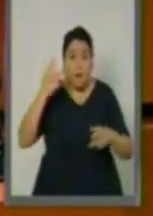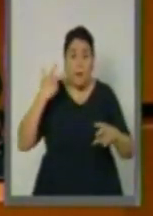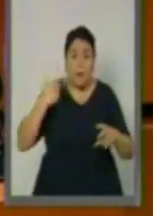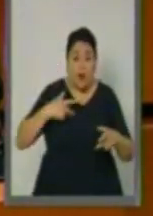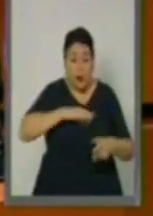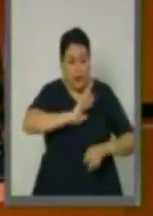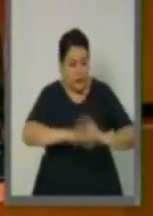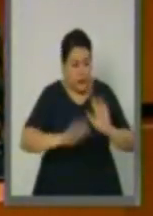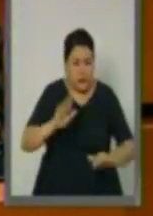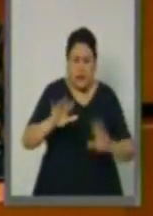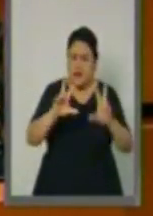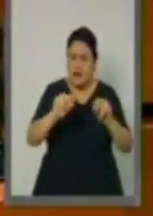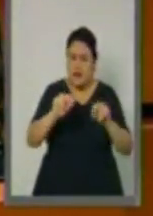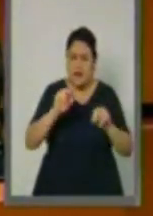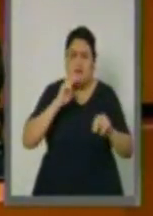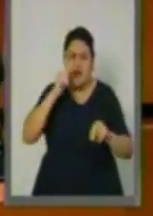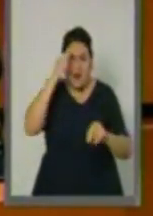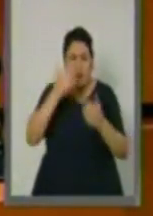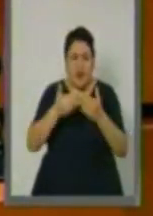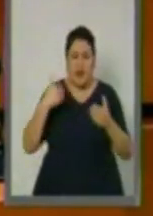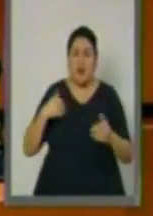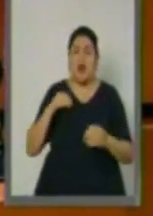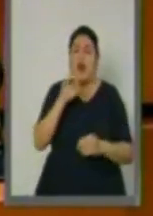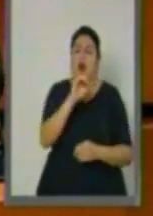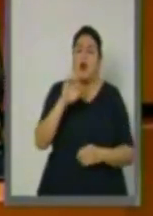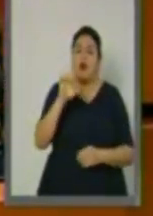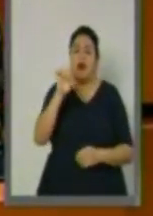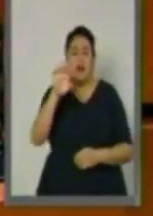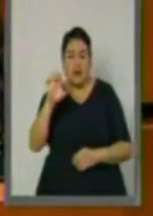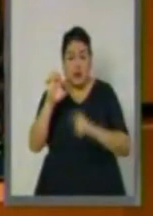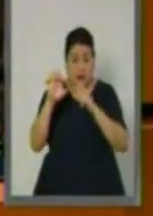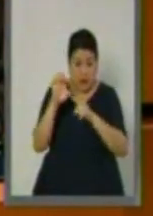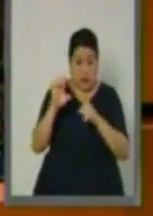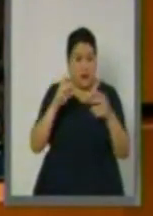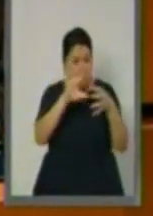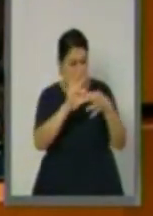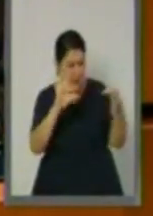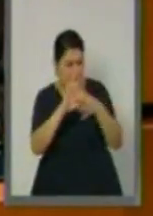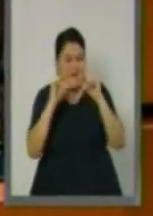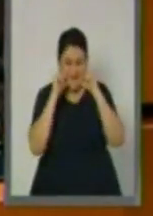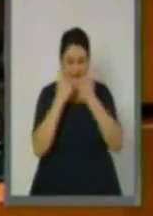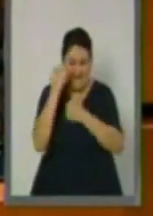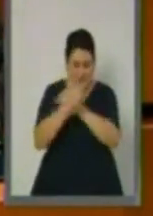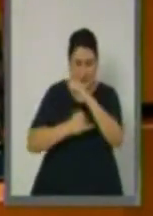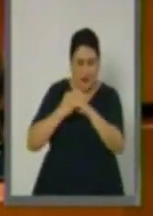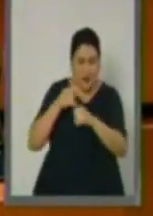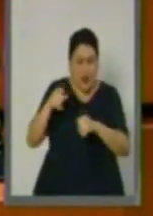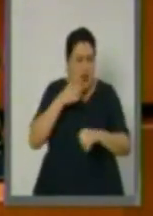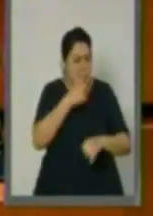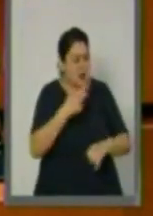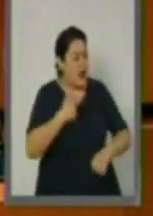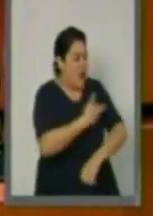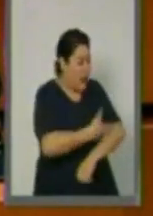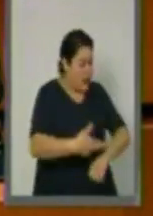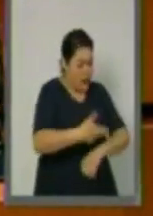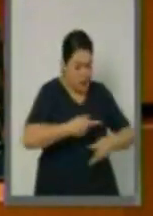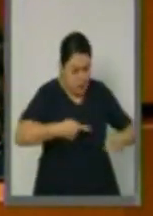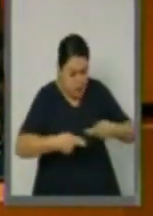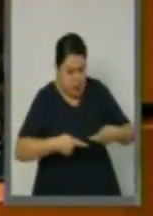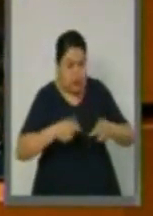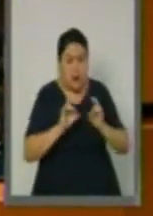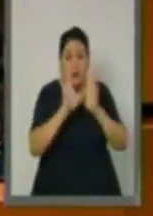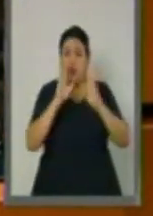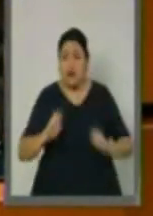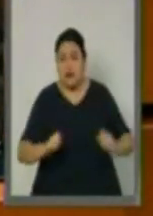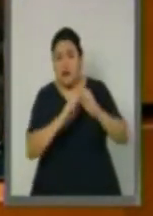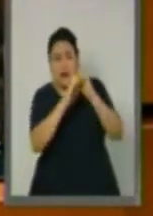Organización para la Cooperación y el Desarrollo Económico reconoció que México se ha beneficiado de una mejor coordinación para la preparación y respuesta ante